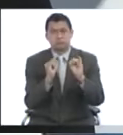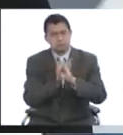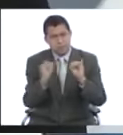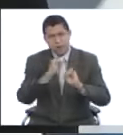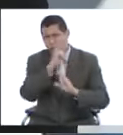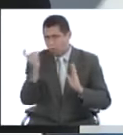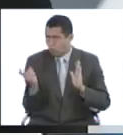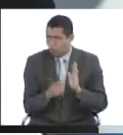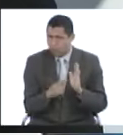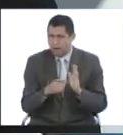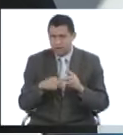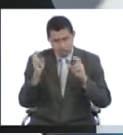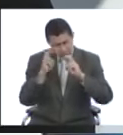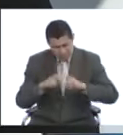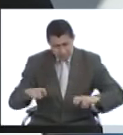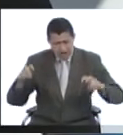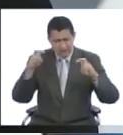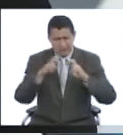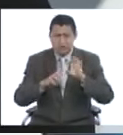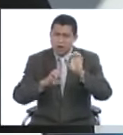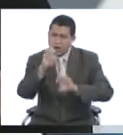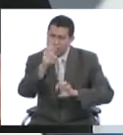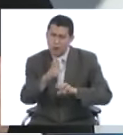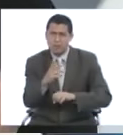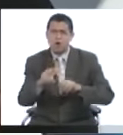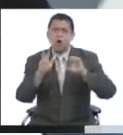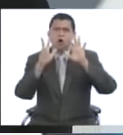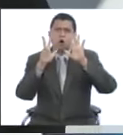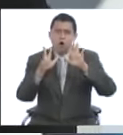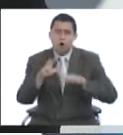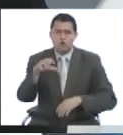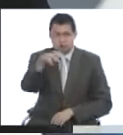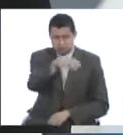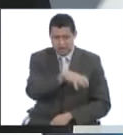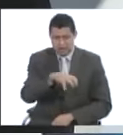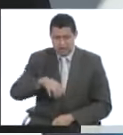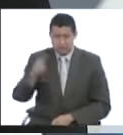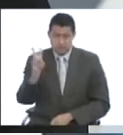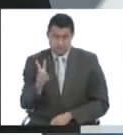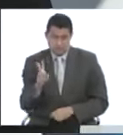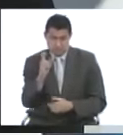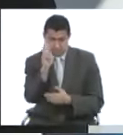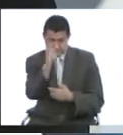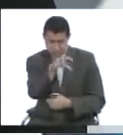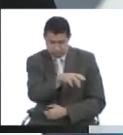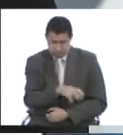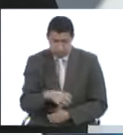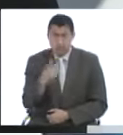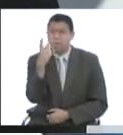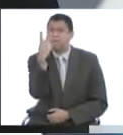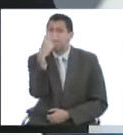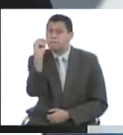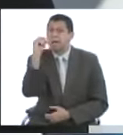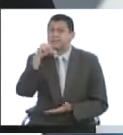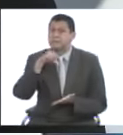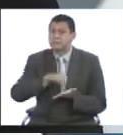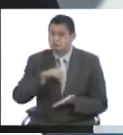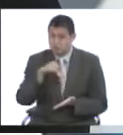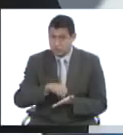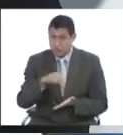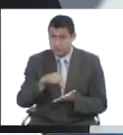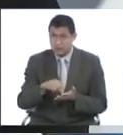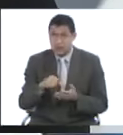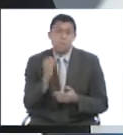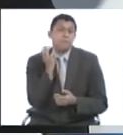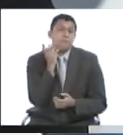toda la investigación, hemos evaluado 8 regiones del país, lo agarramos, lo dividimos en 8 regiones, estudiamos 20 ciudades. Y entre